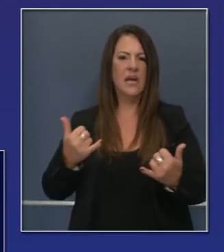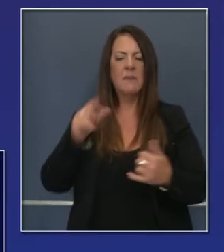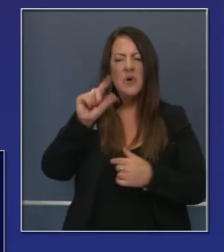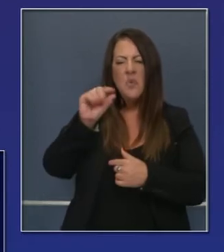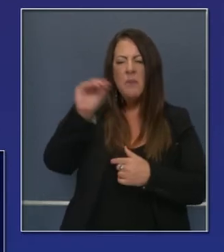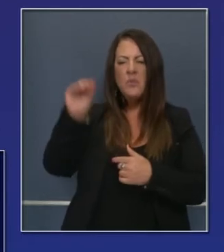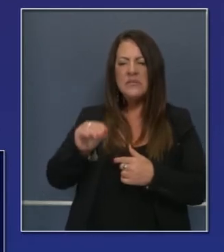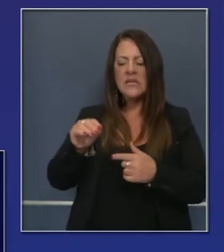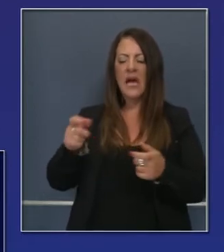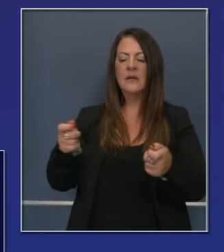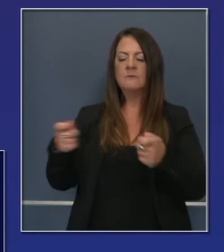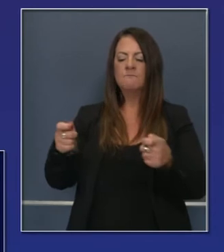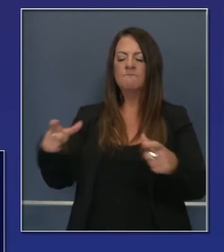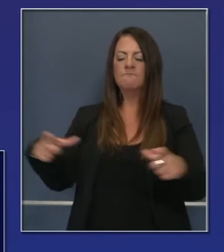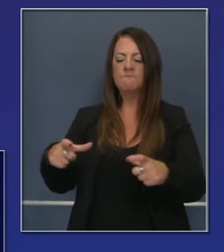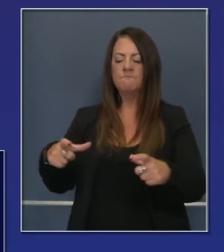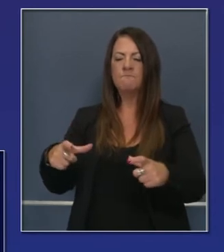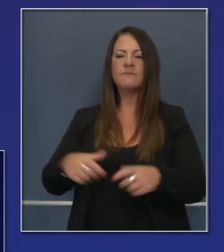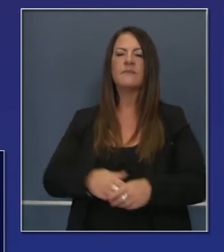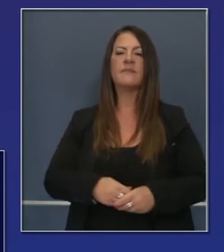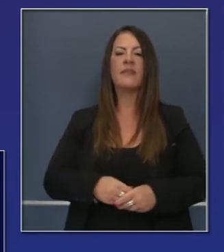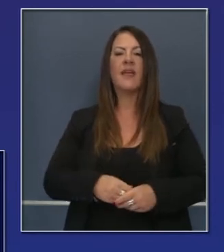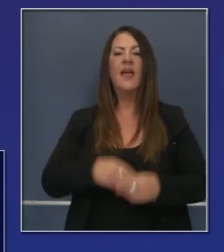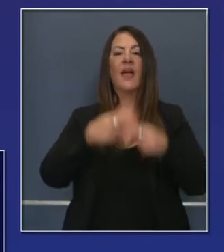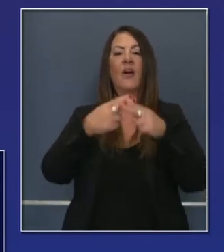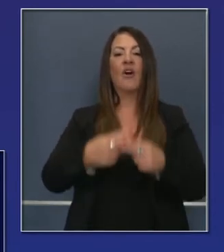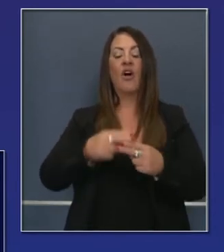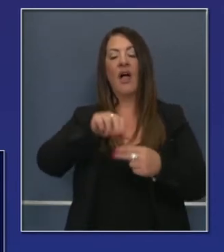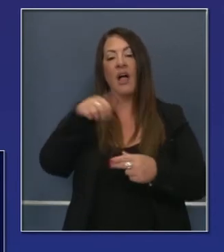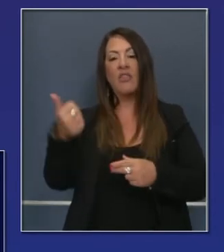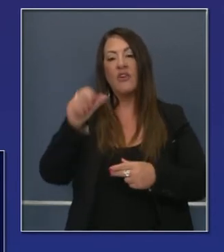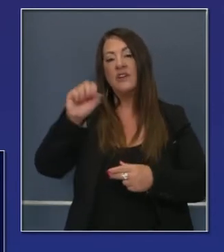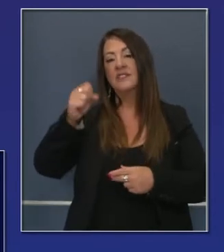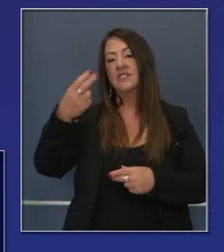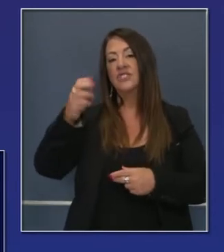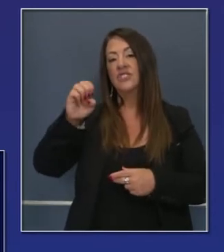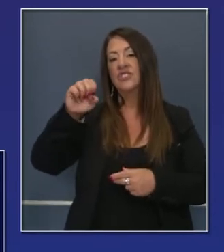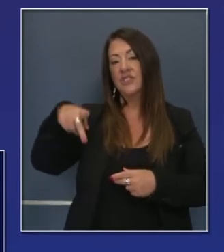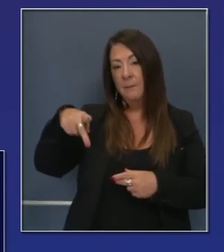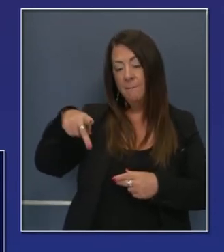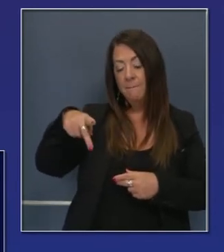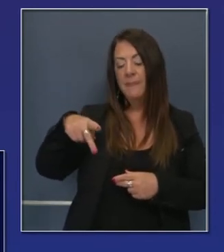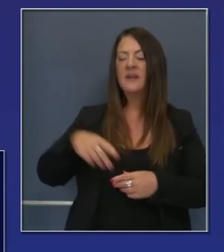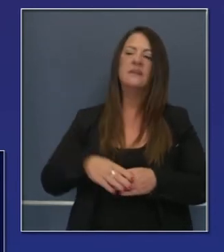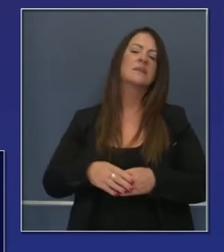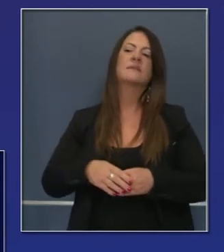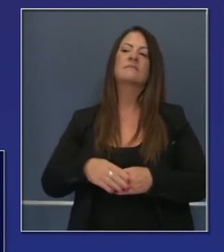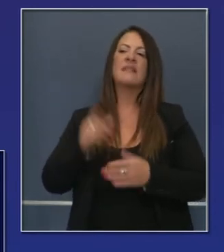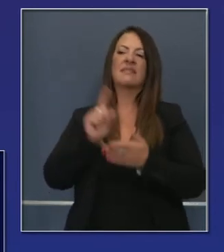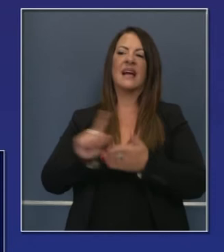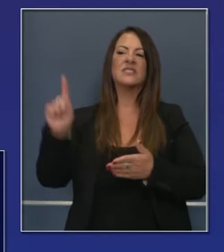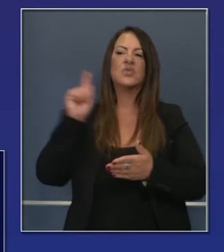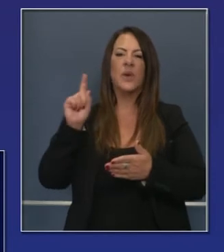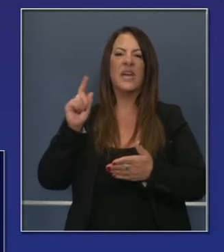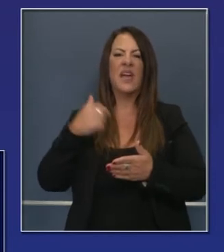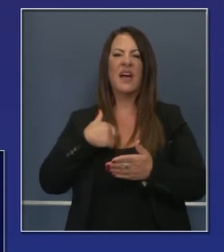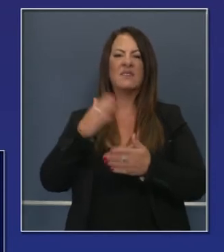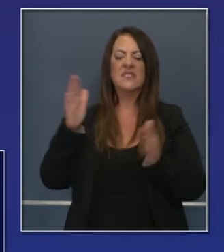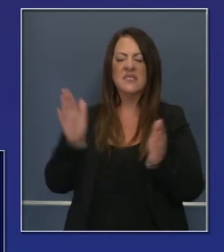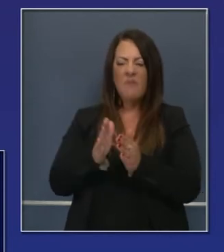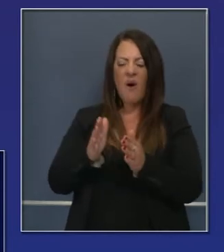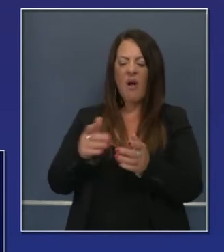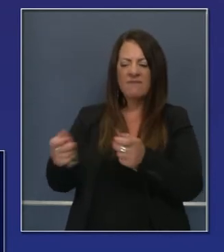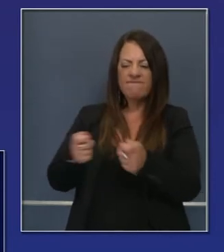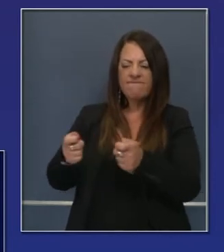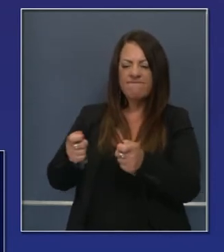Muy difícil de contener, pero ahora se ha contenido en un 20 por ciento. Y el de SHIP, que es otro que hemos presentado anteriormente, que había sido contenido el